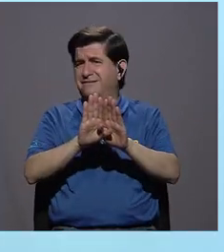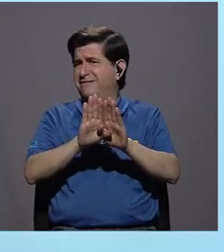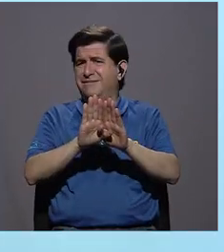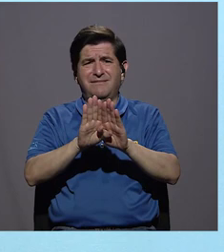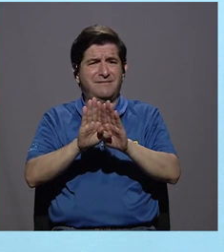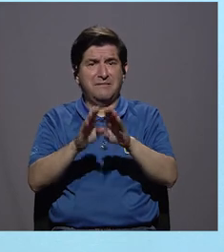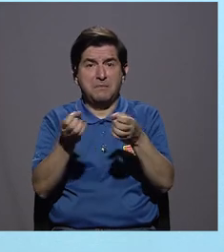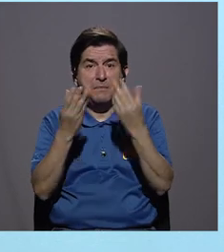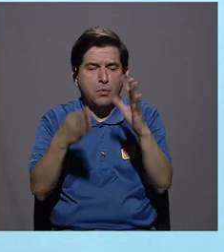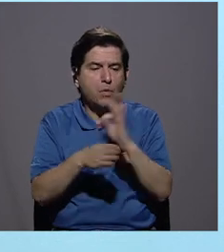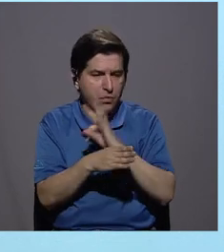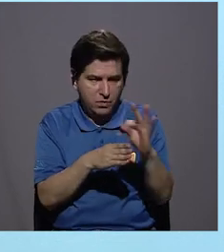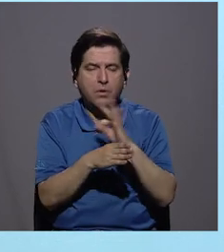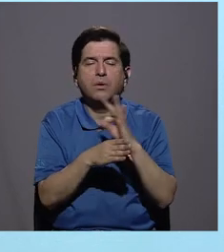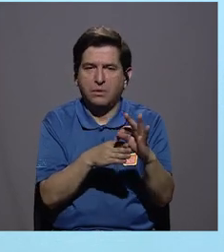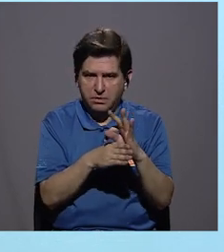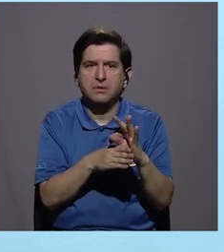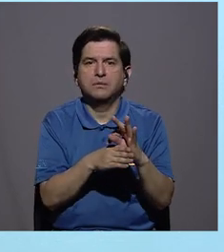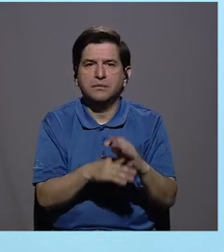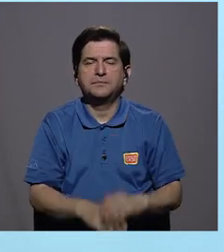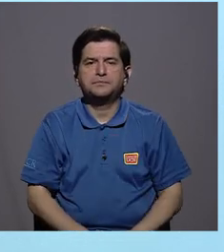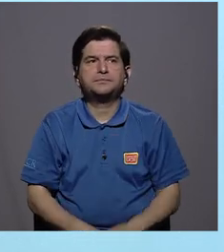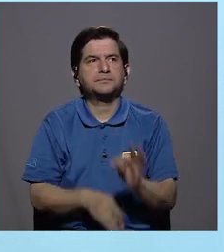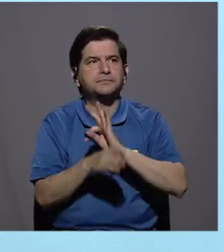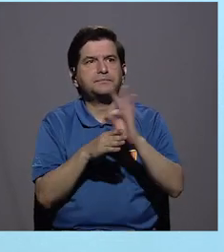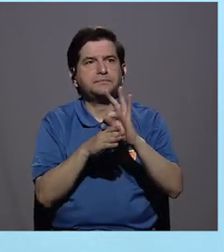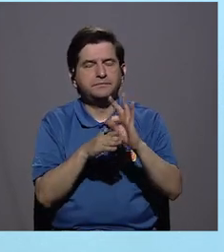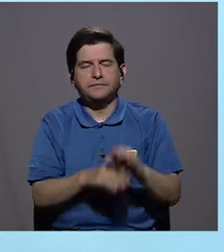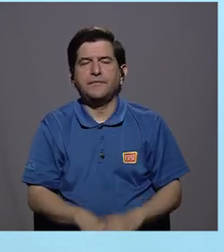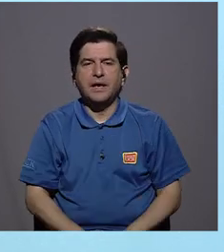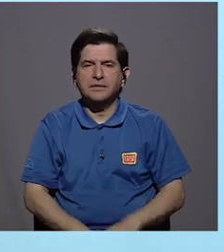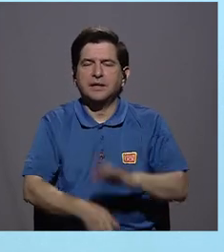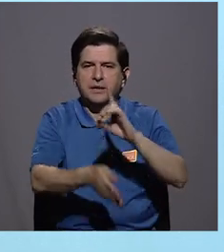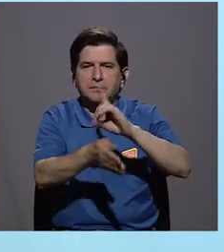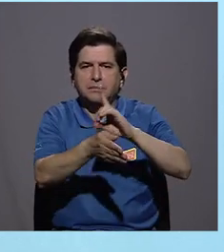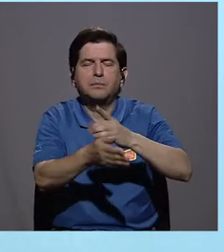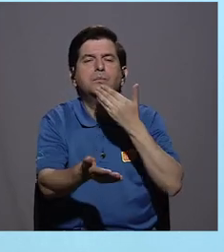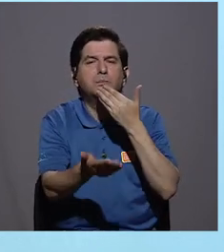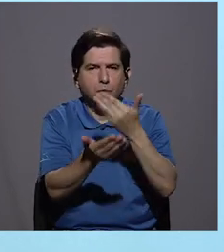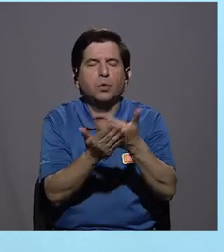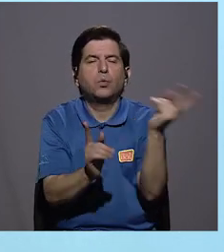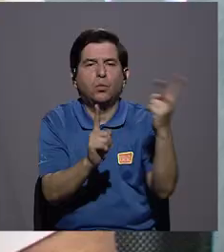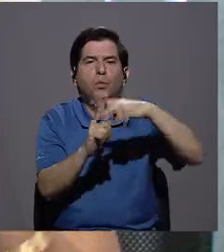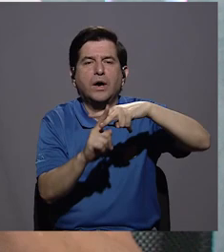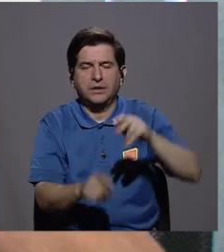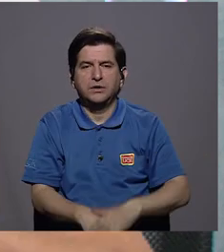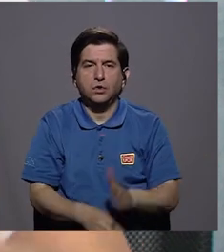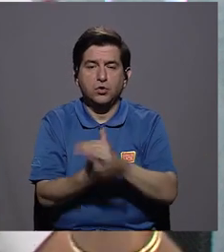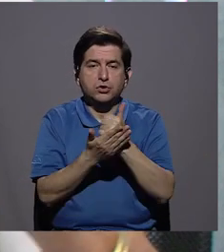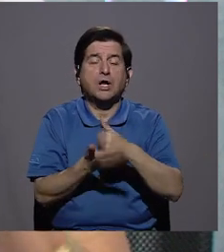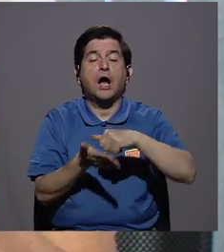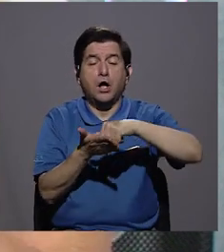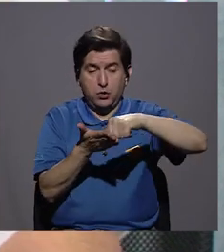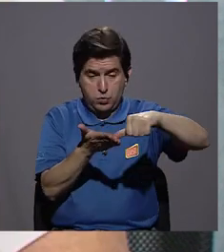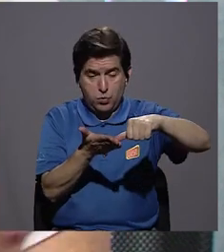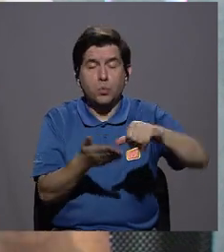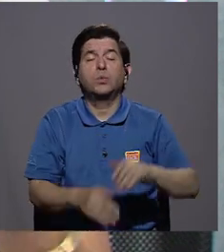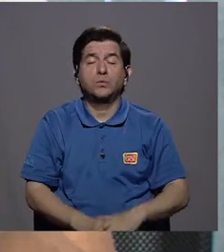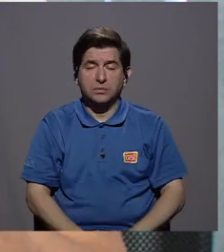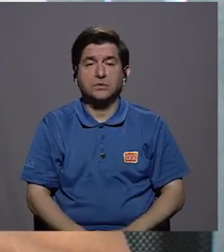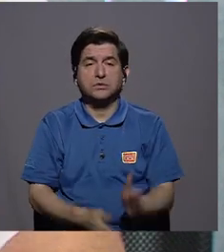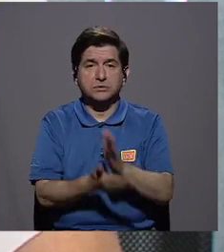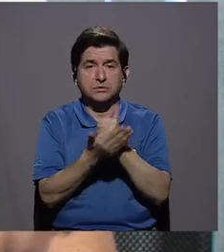Hay muchos tratamientos, incluso tratamientos médicos que son muy buenos a aplicar. Algunas cremas, algunos